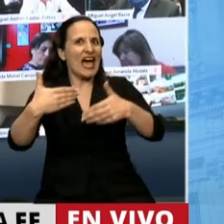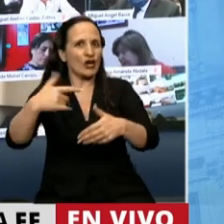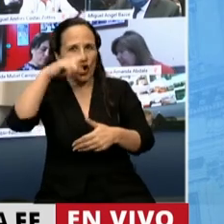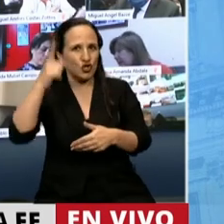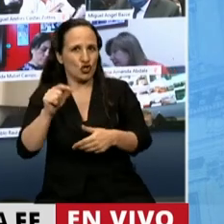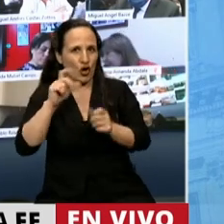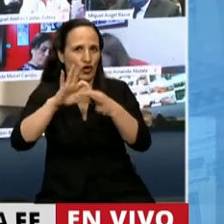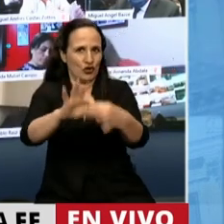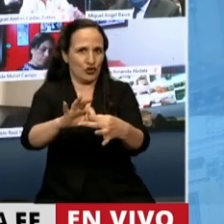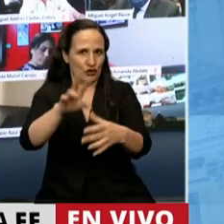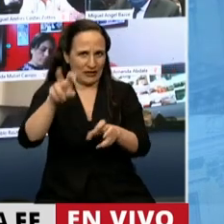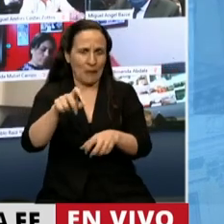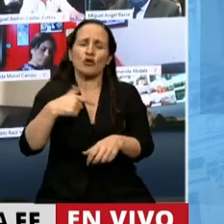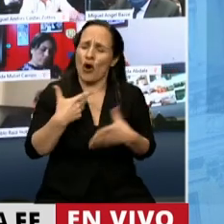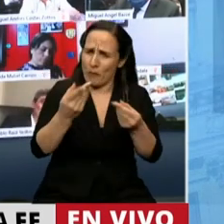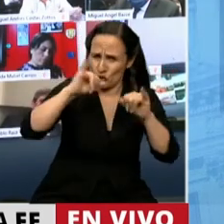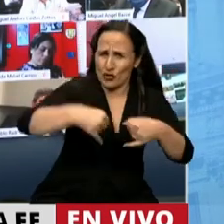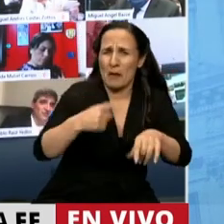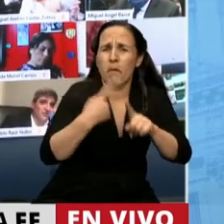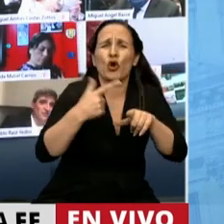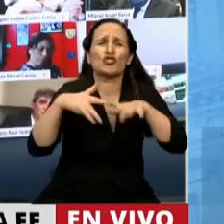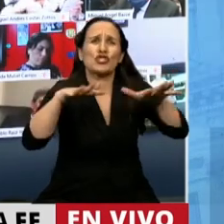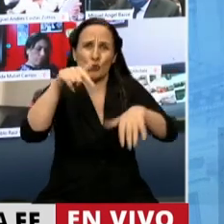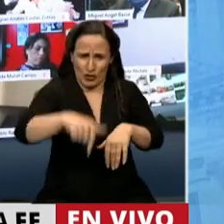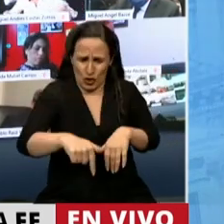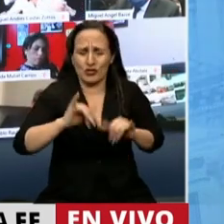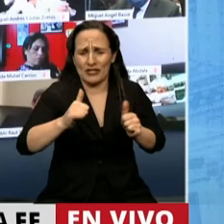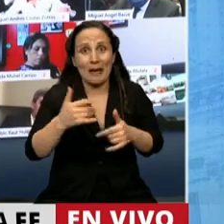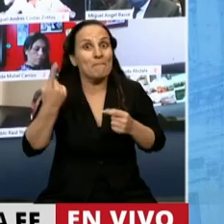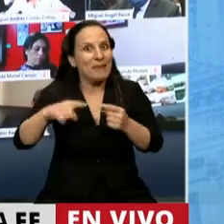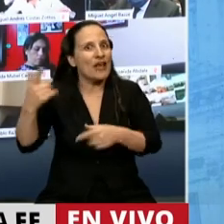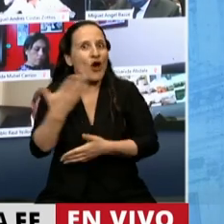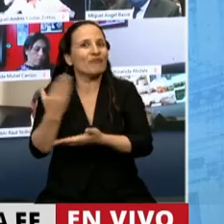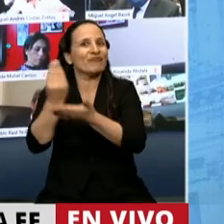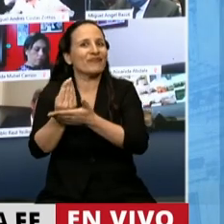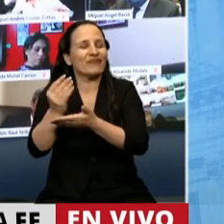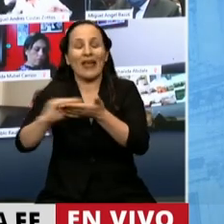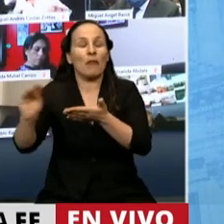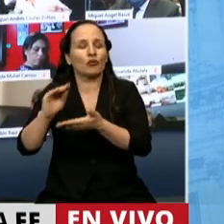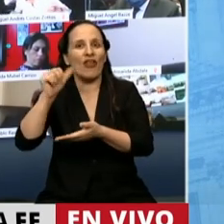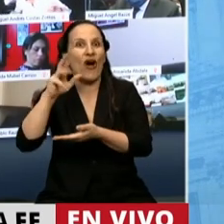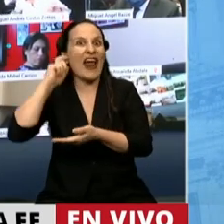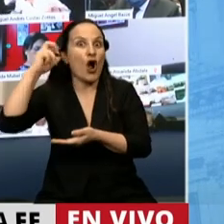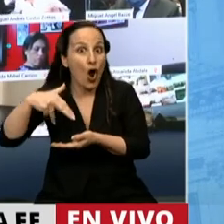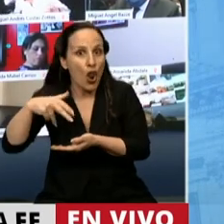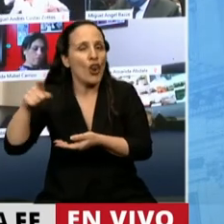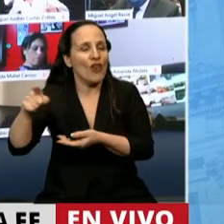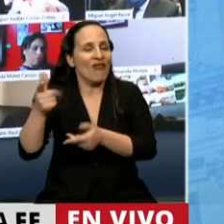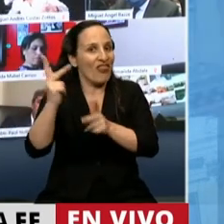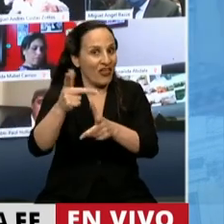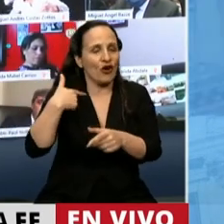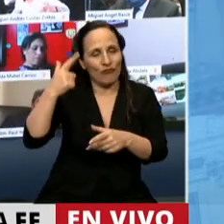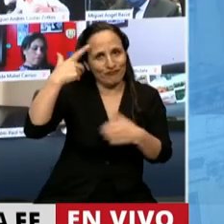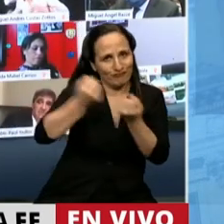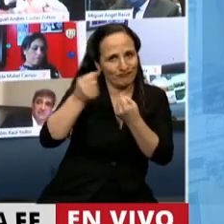porque entiendo la coyuntura, pero tomo las palabras del diputado Aragón, presidente de la Comisión de Agricultura, en